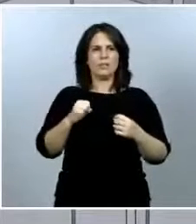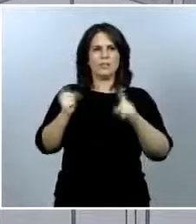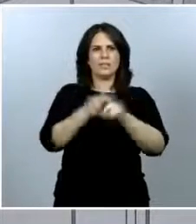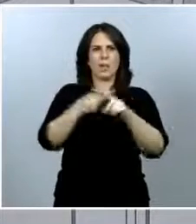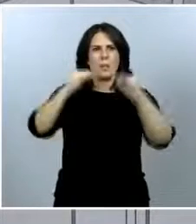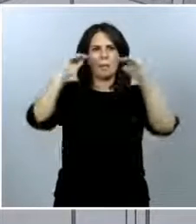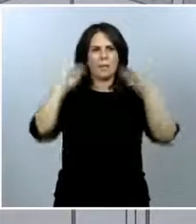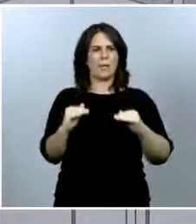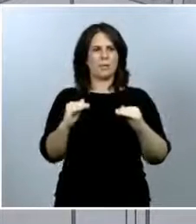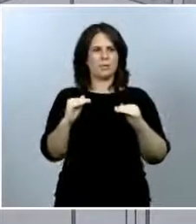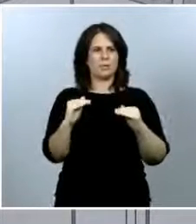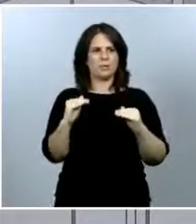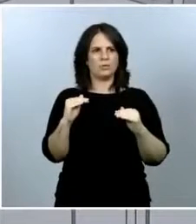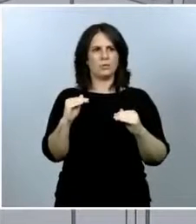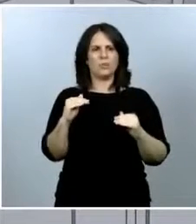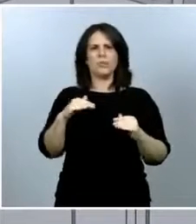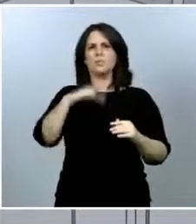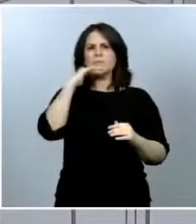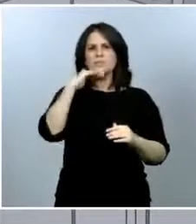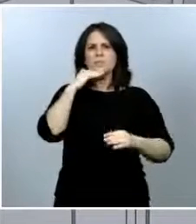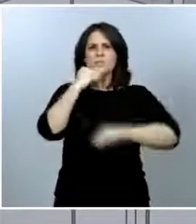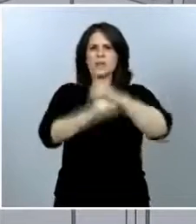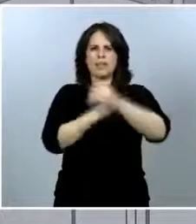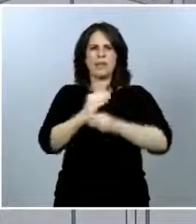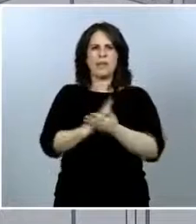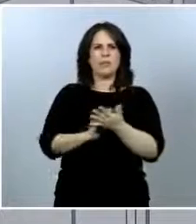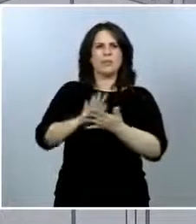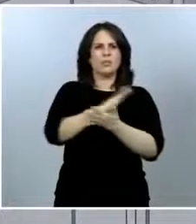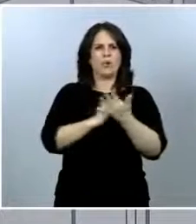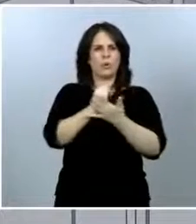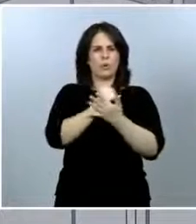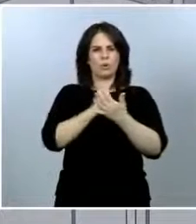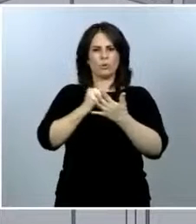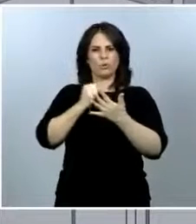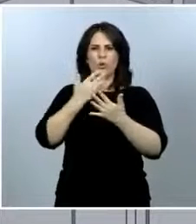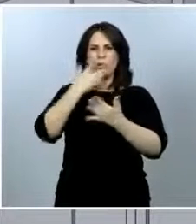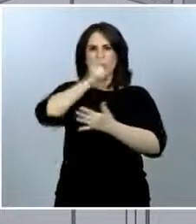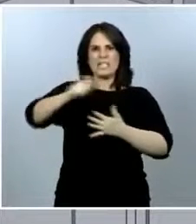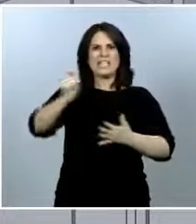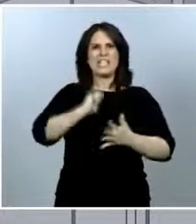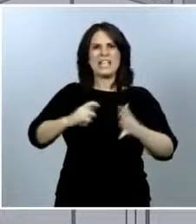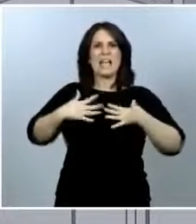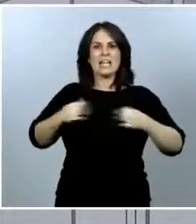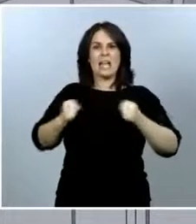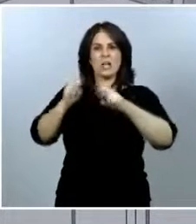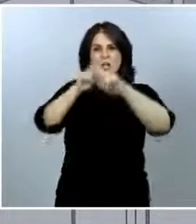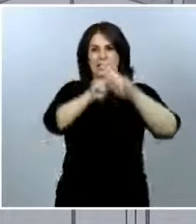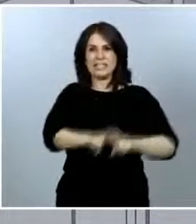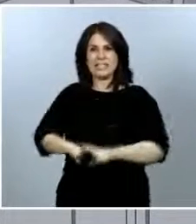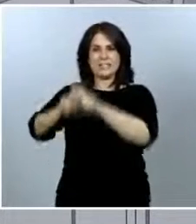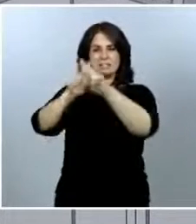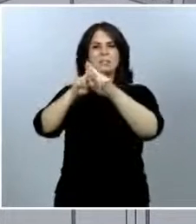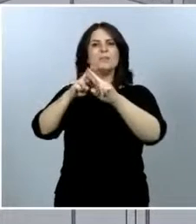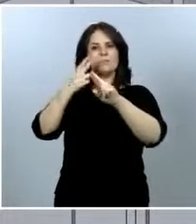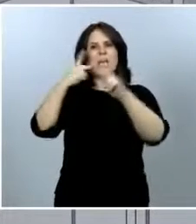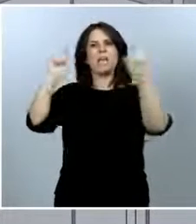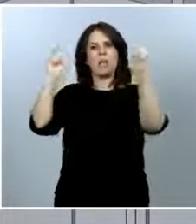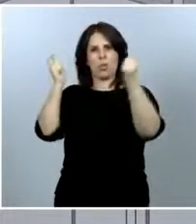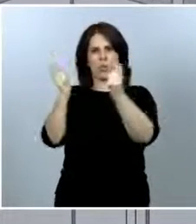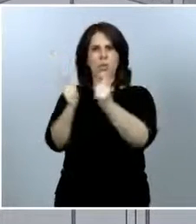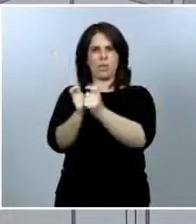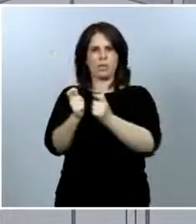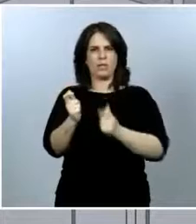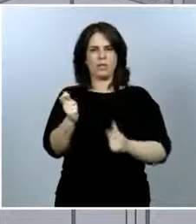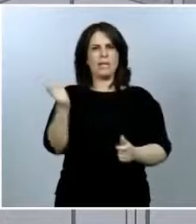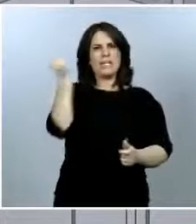todos esos cribados en las poblaciones de sanitarios, no está reduciéndose la población de sanitarios detectada, sabemos que con